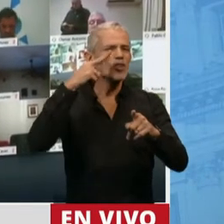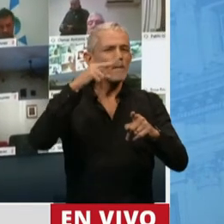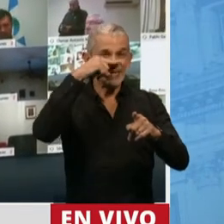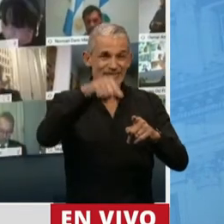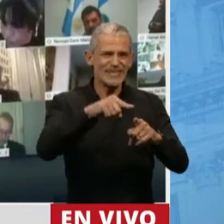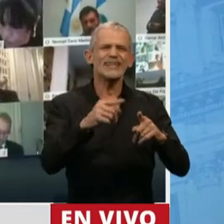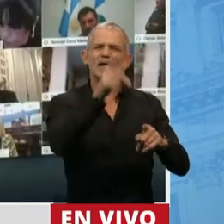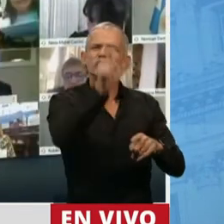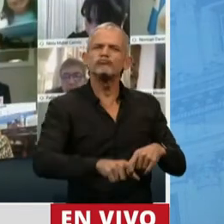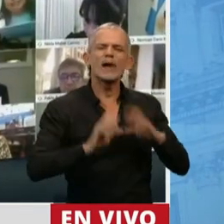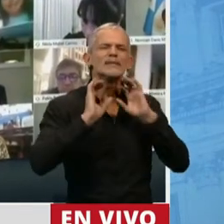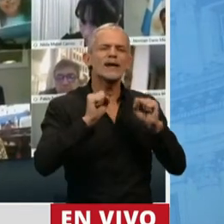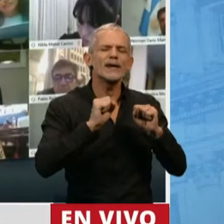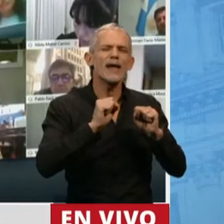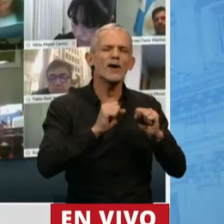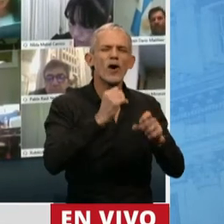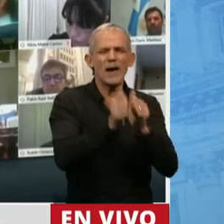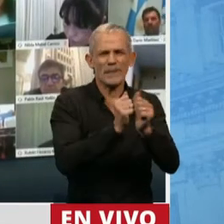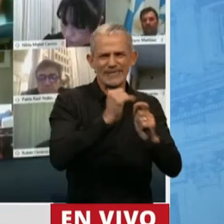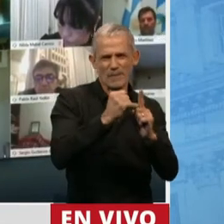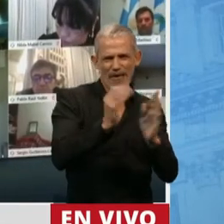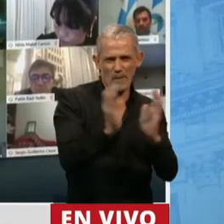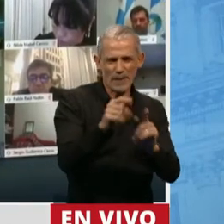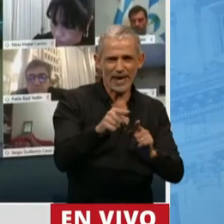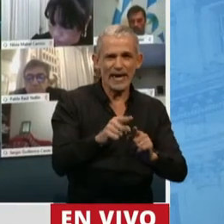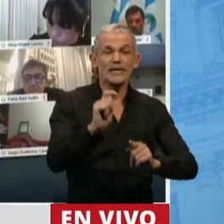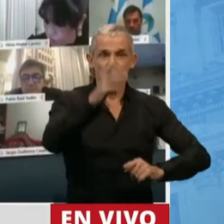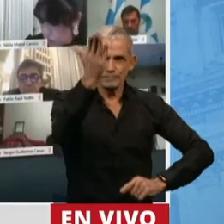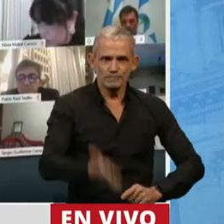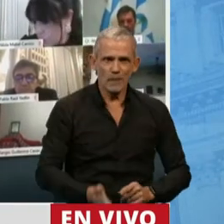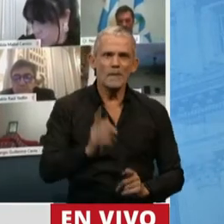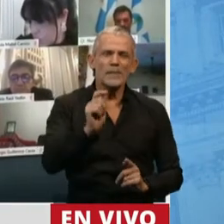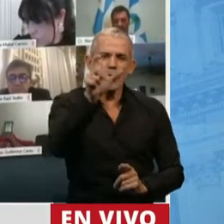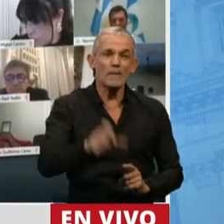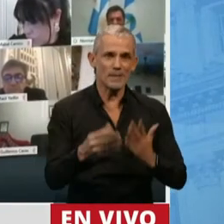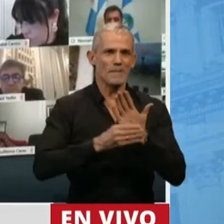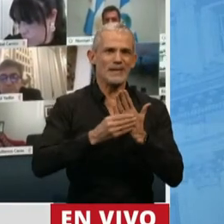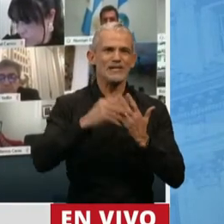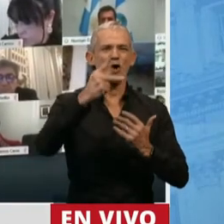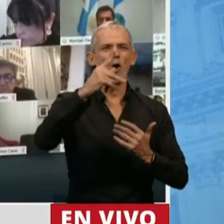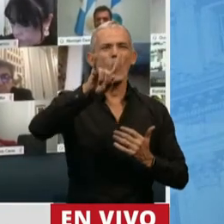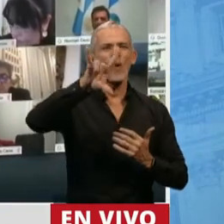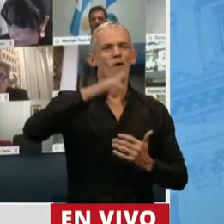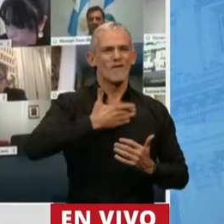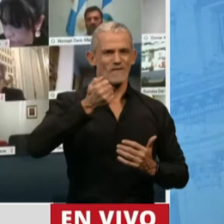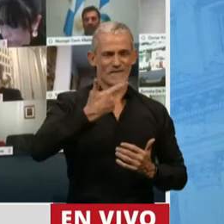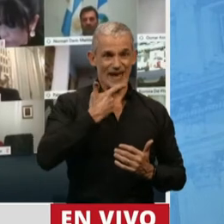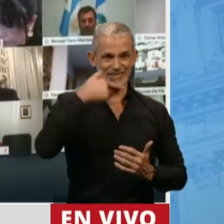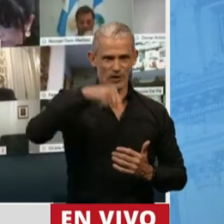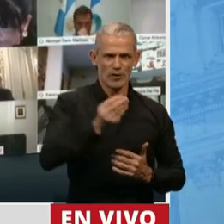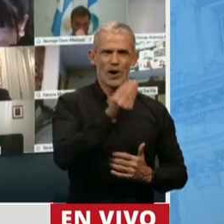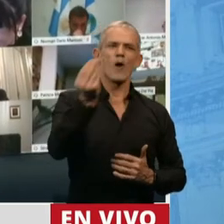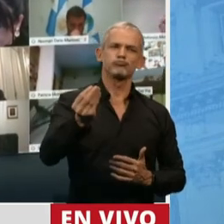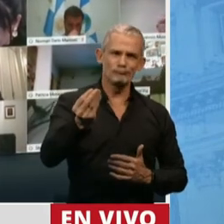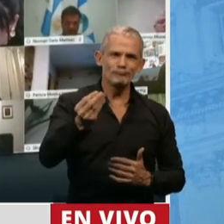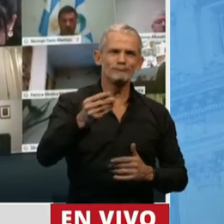el secretario de la pequeña y mediana empresa en el país es justamente el ministro Culfas, que hoy ocupa ese lugar y